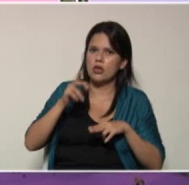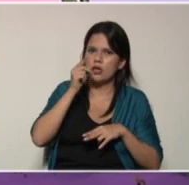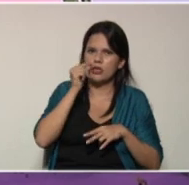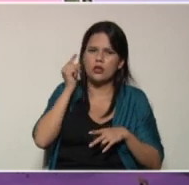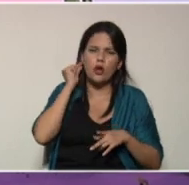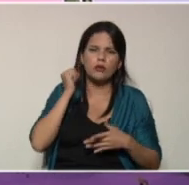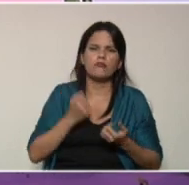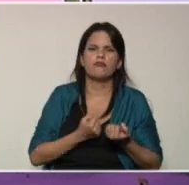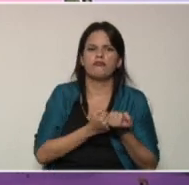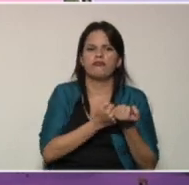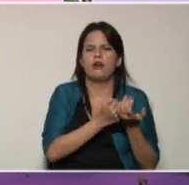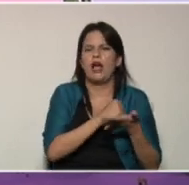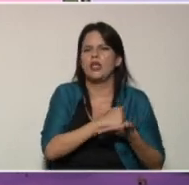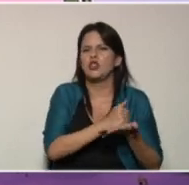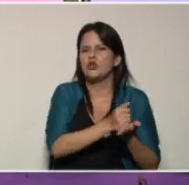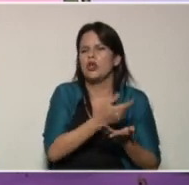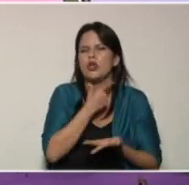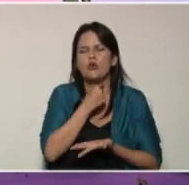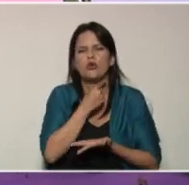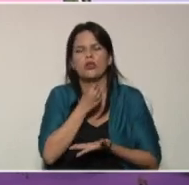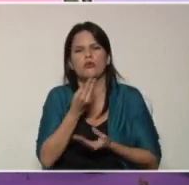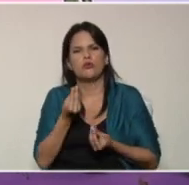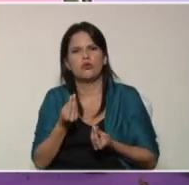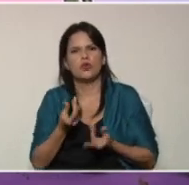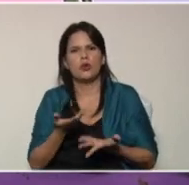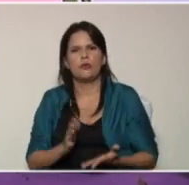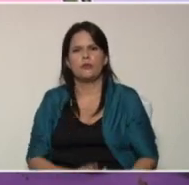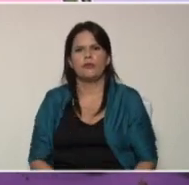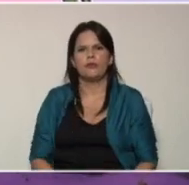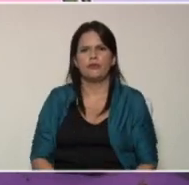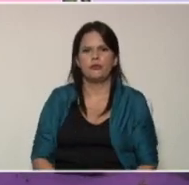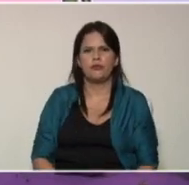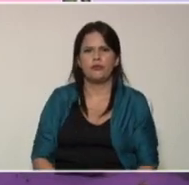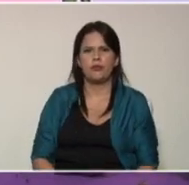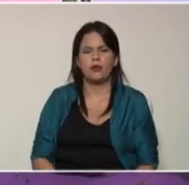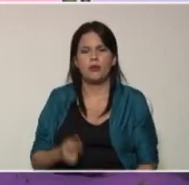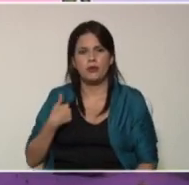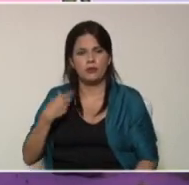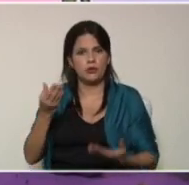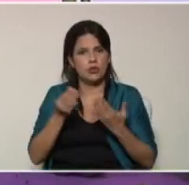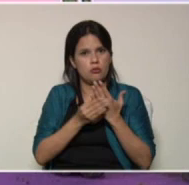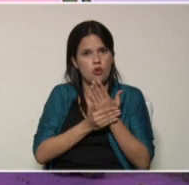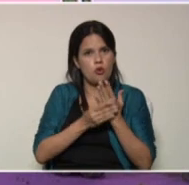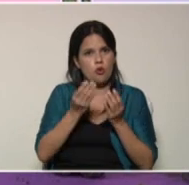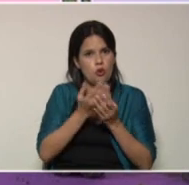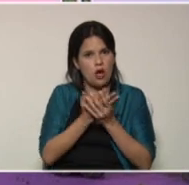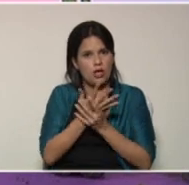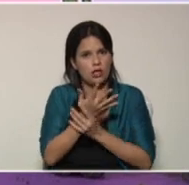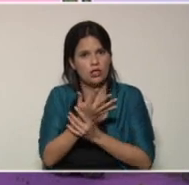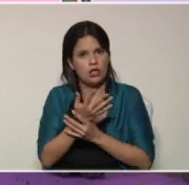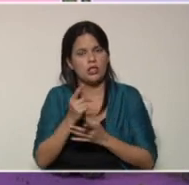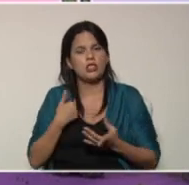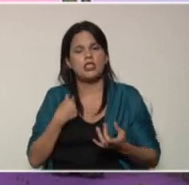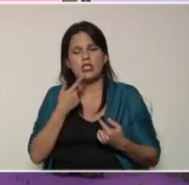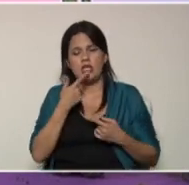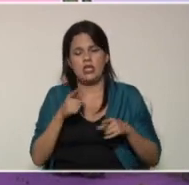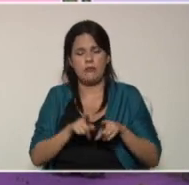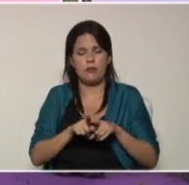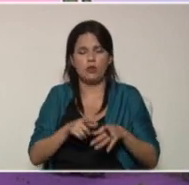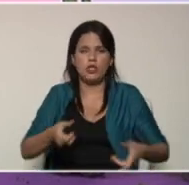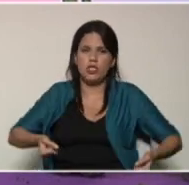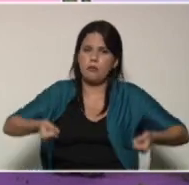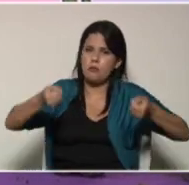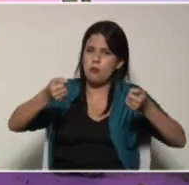los motiva mucho pero como ya hace rato nos observaron que utilizamos guantes ya dije que pueden utilizar también bolsas